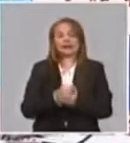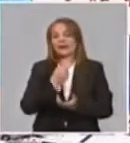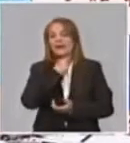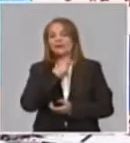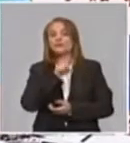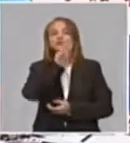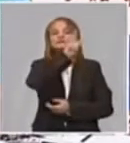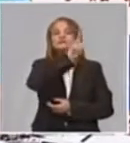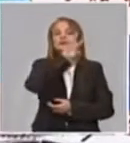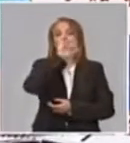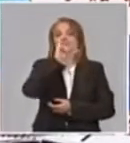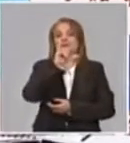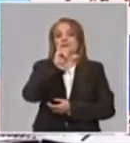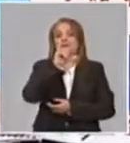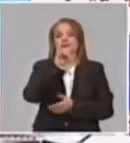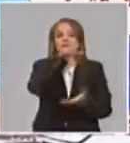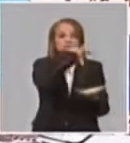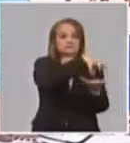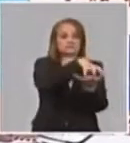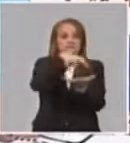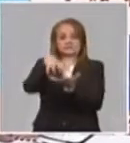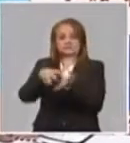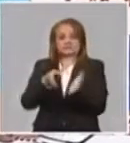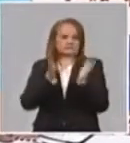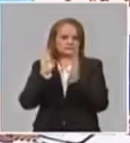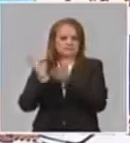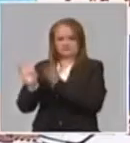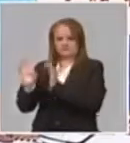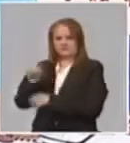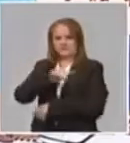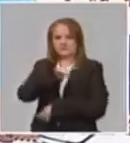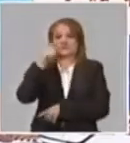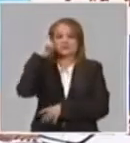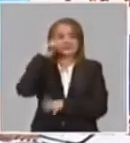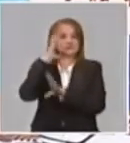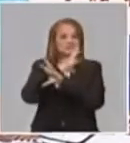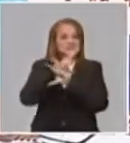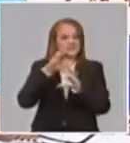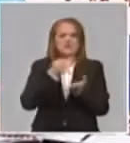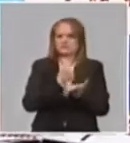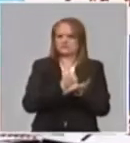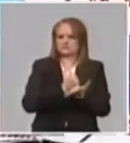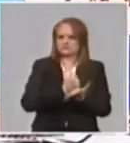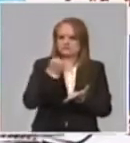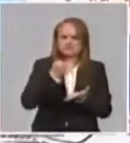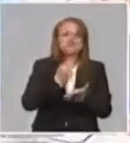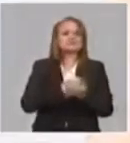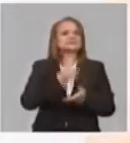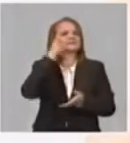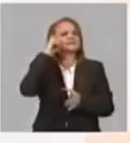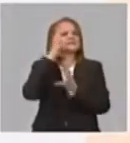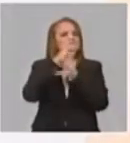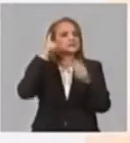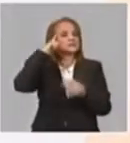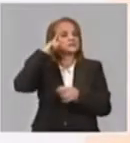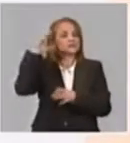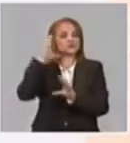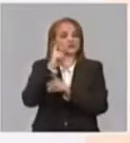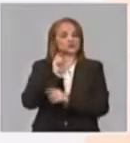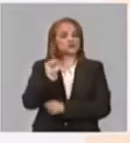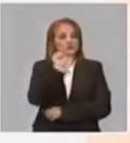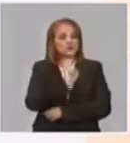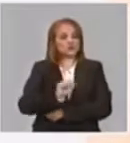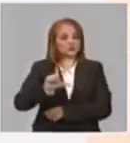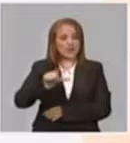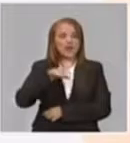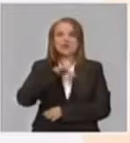entidades de ciencia, de las que están, digamos, certificadas de ciencias sociales, pero además tenemos facultades